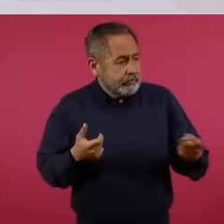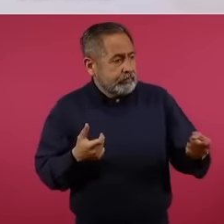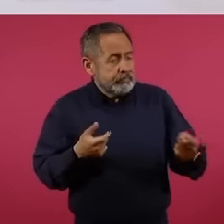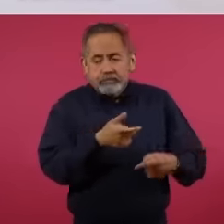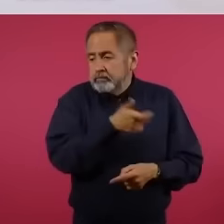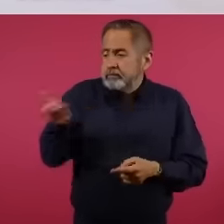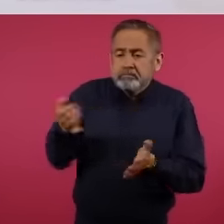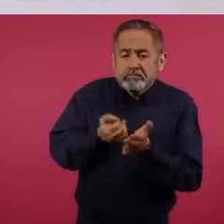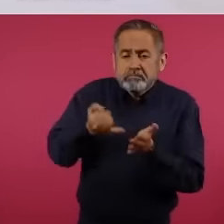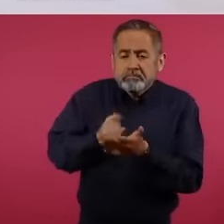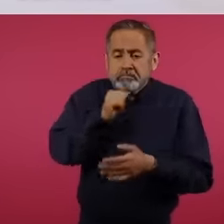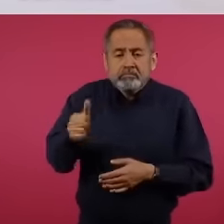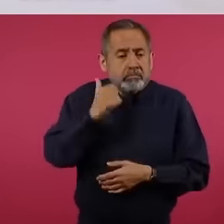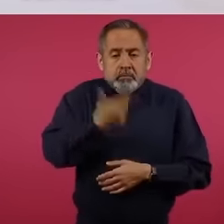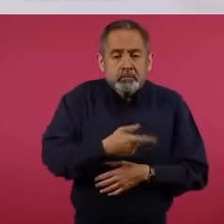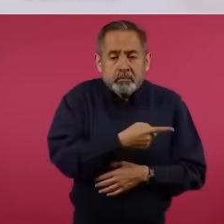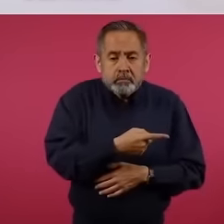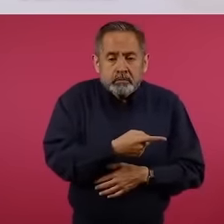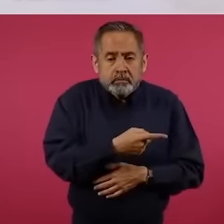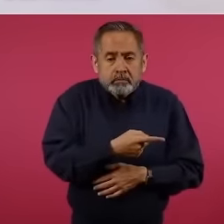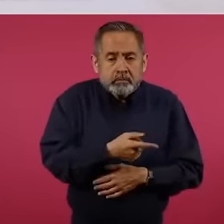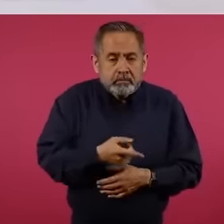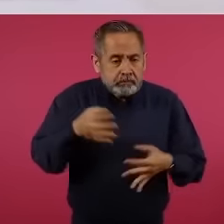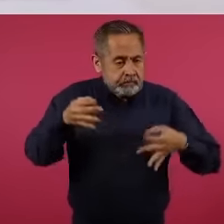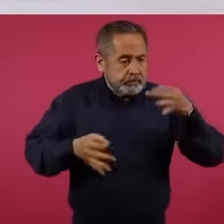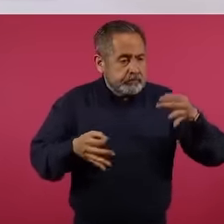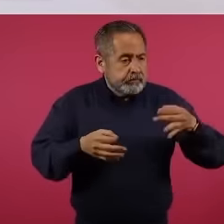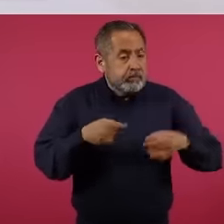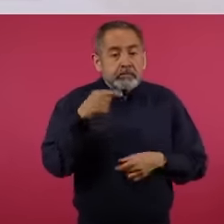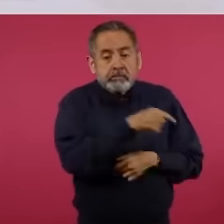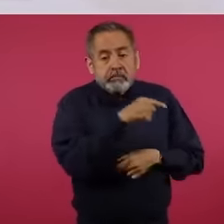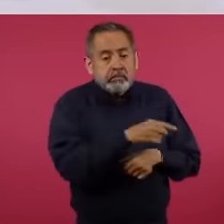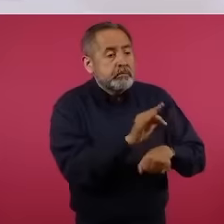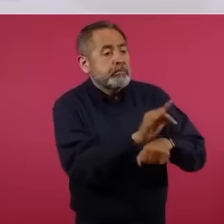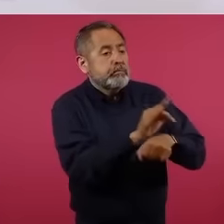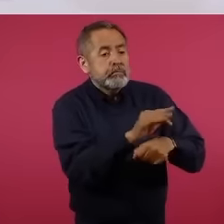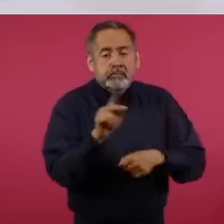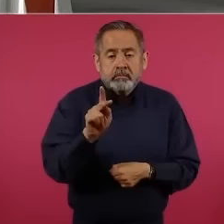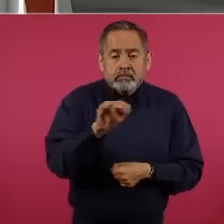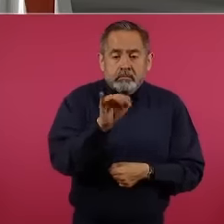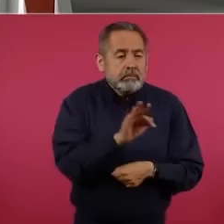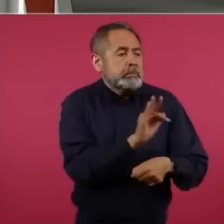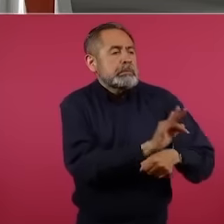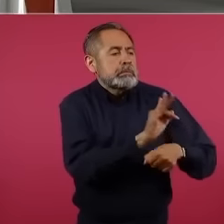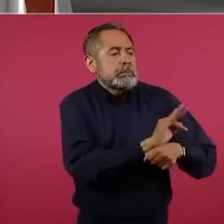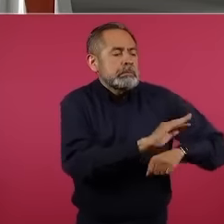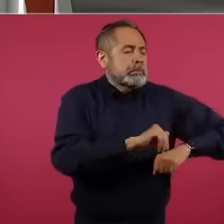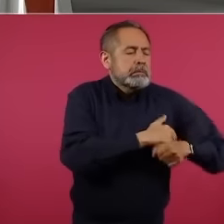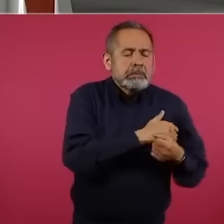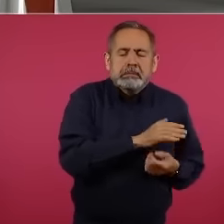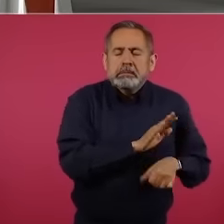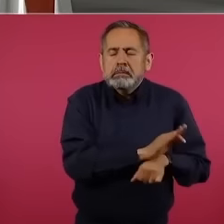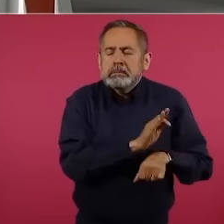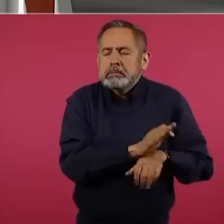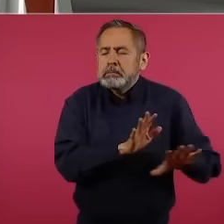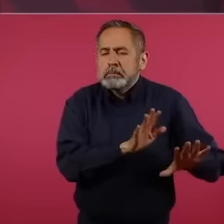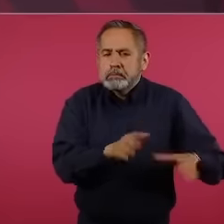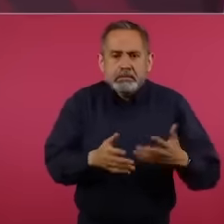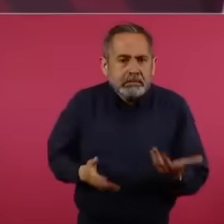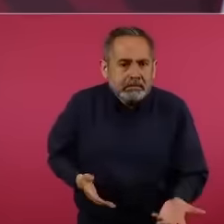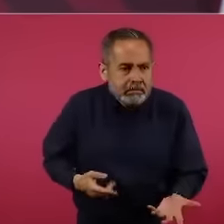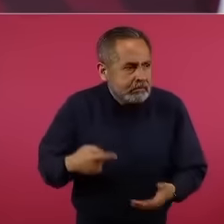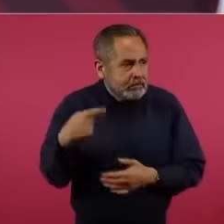Y resulta que el Poder Judicial, en este caso los